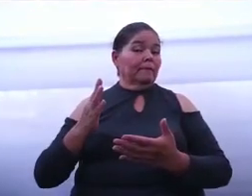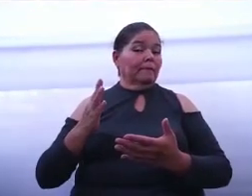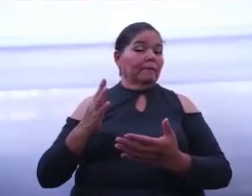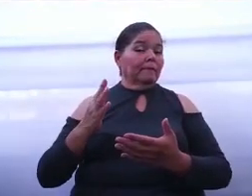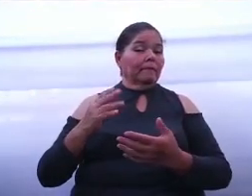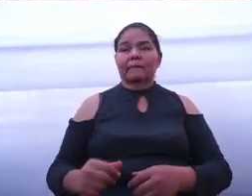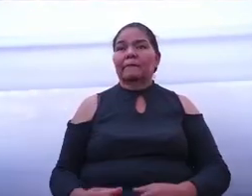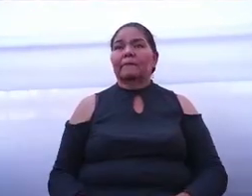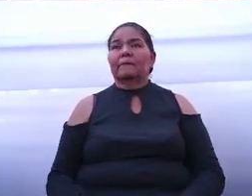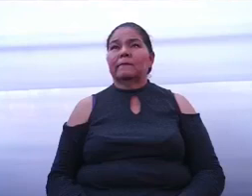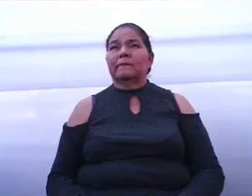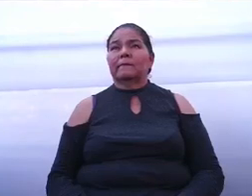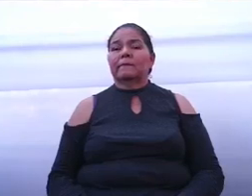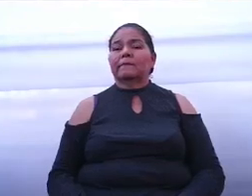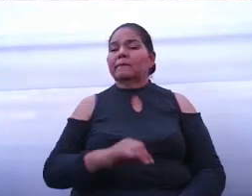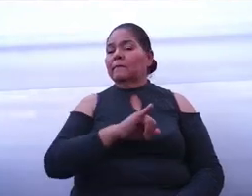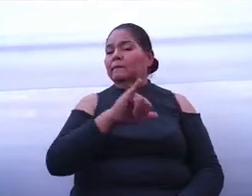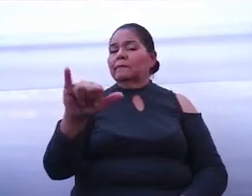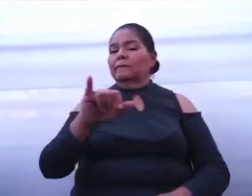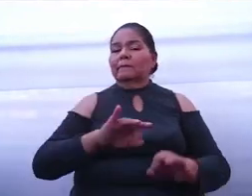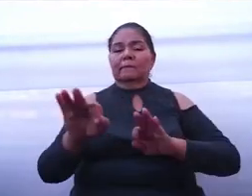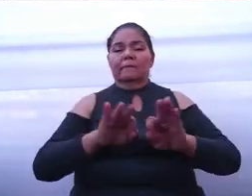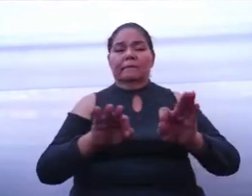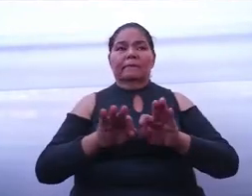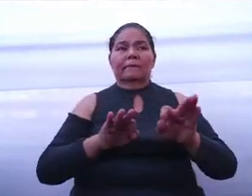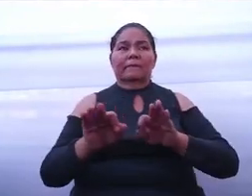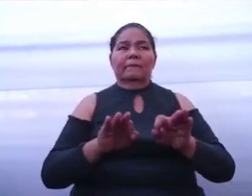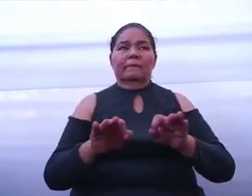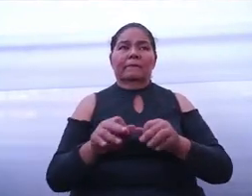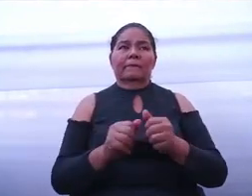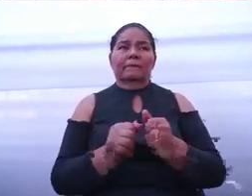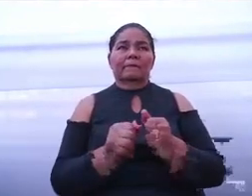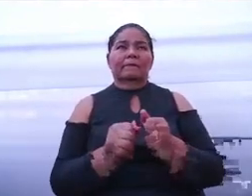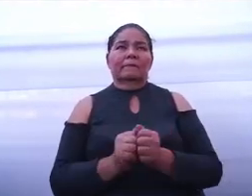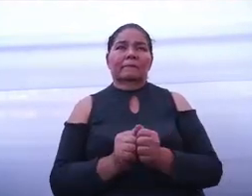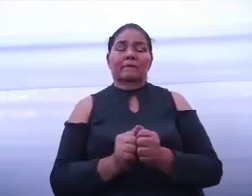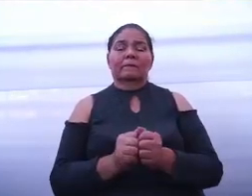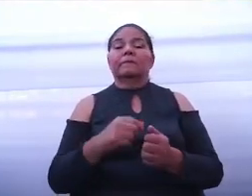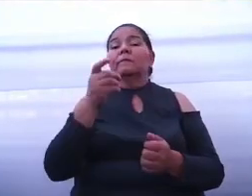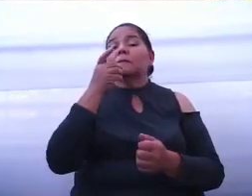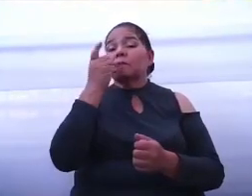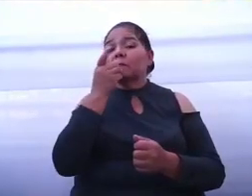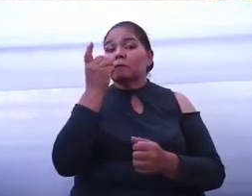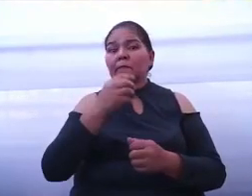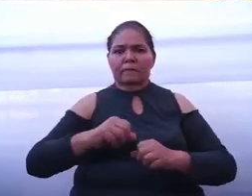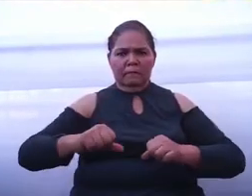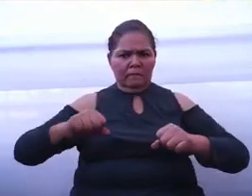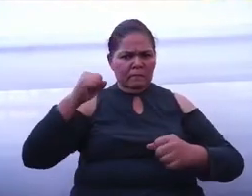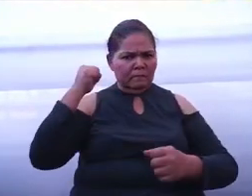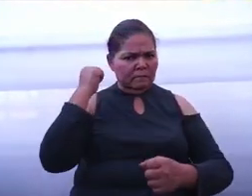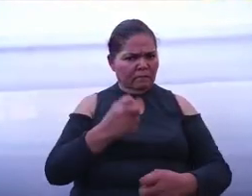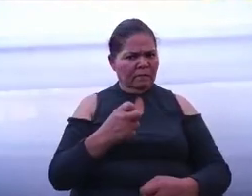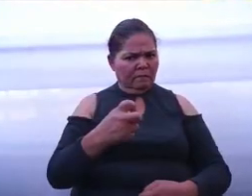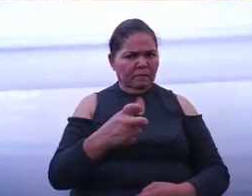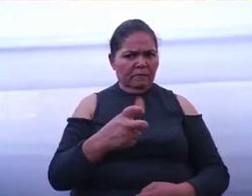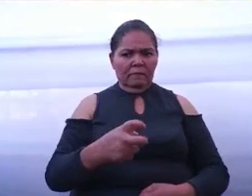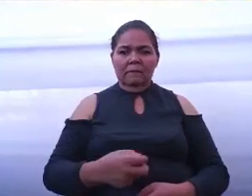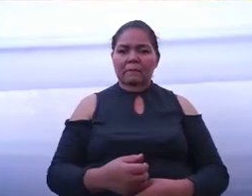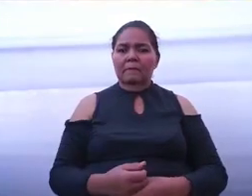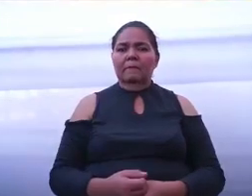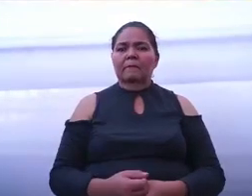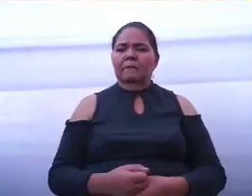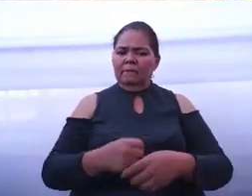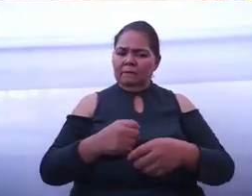funcionarios que ya trabajan en la administración, les digo fuerte y les digo